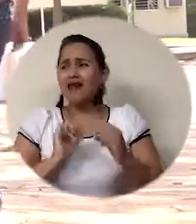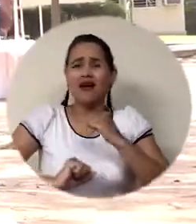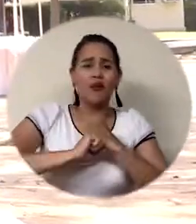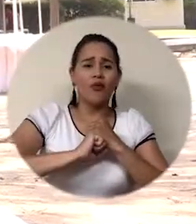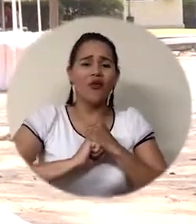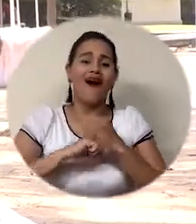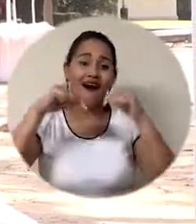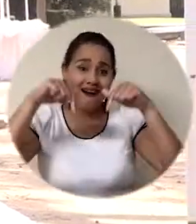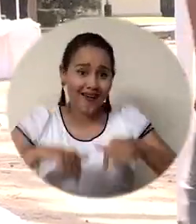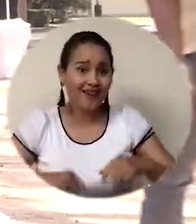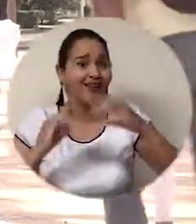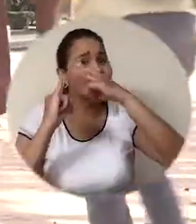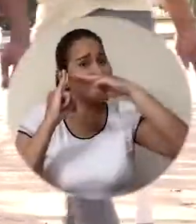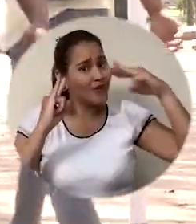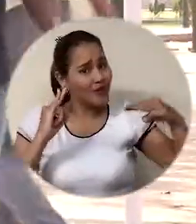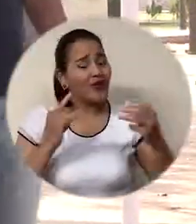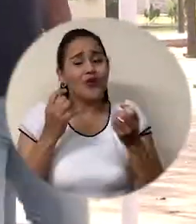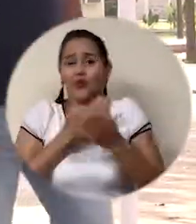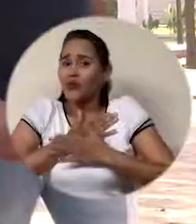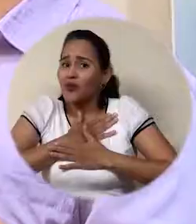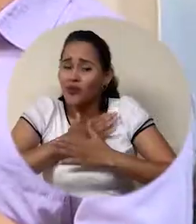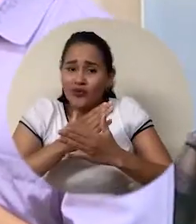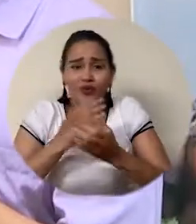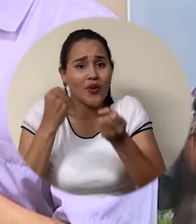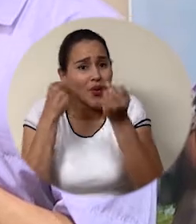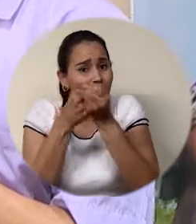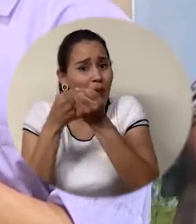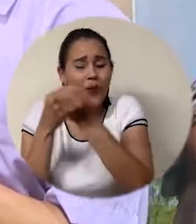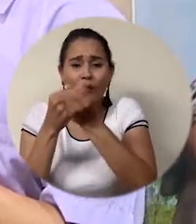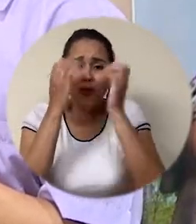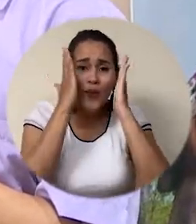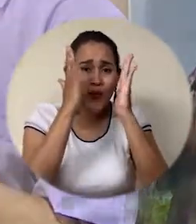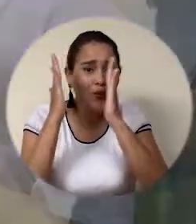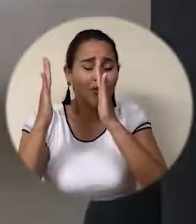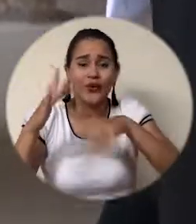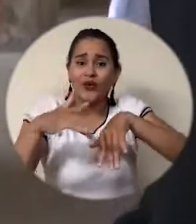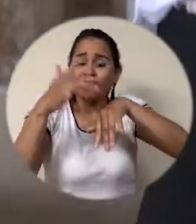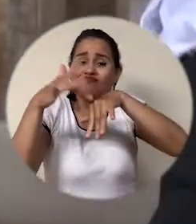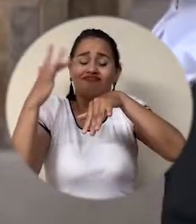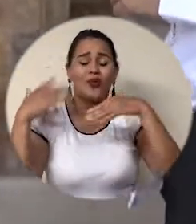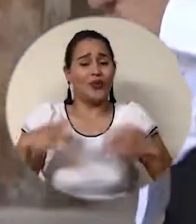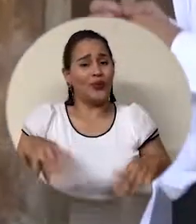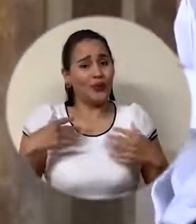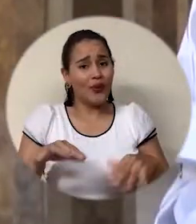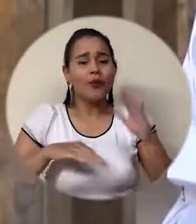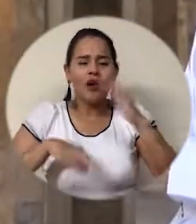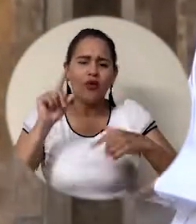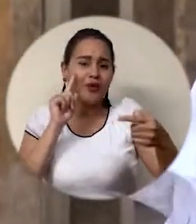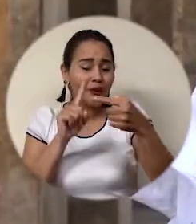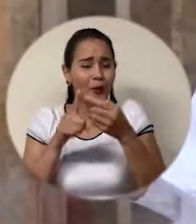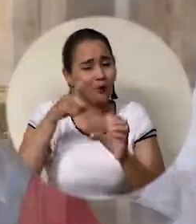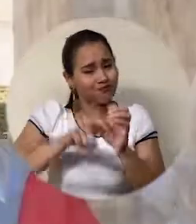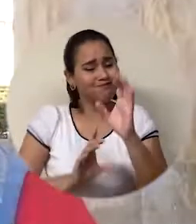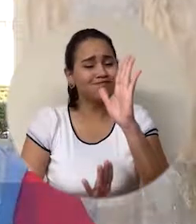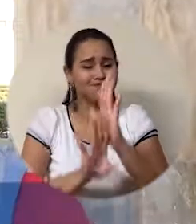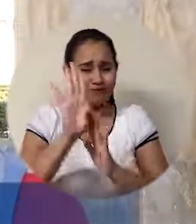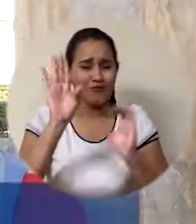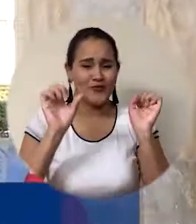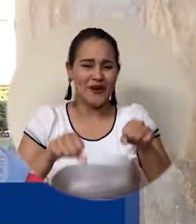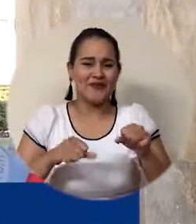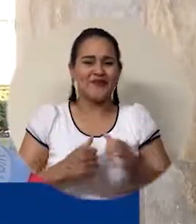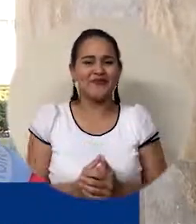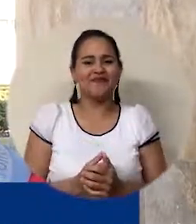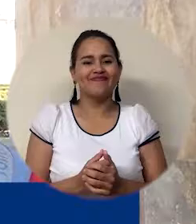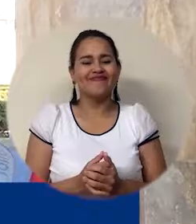entonces la universidad lo que está haciendo es promoviendo a que estas personas puedan surgir, puedan salir adelante. Nos ayuda a integrarnos